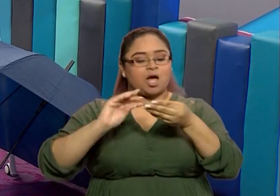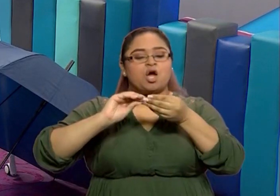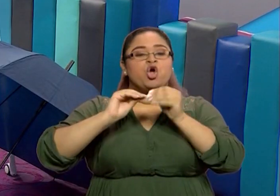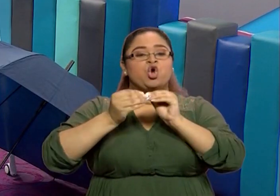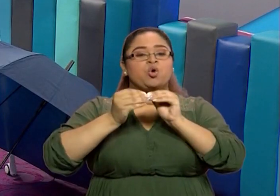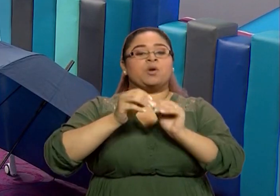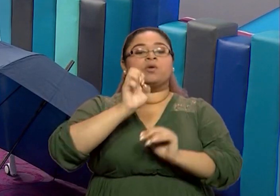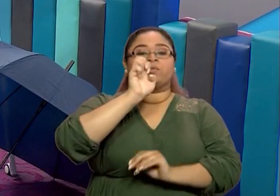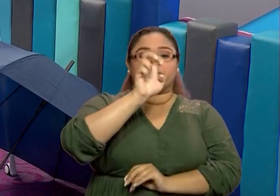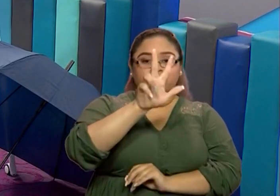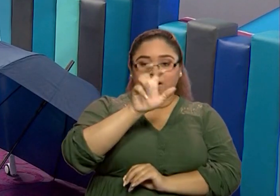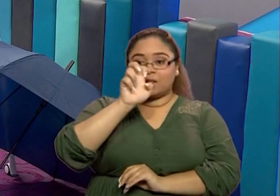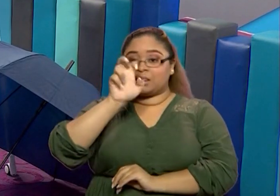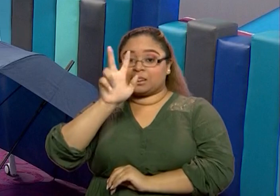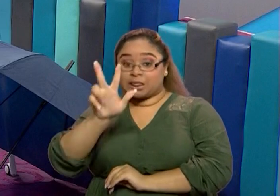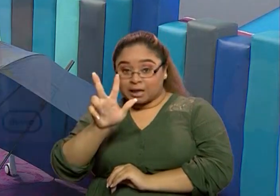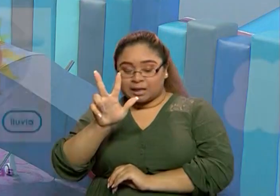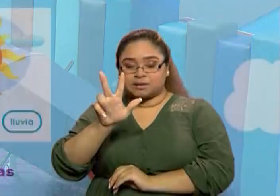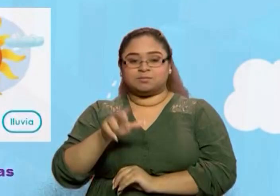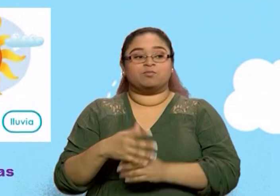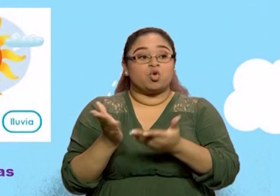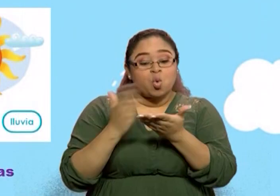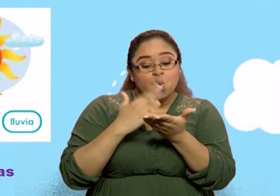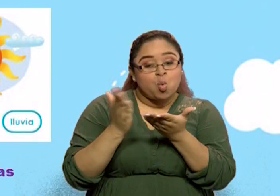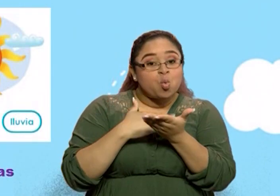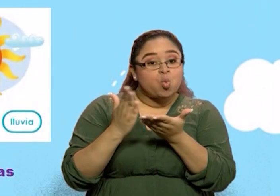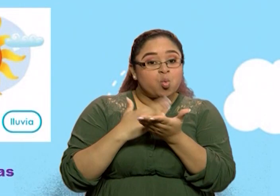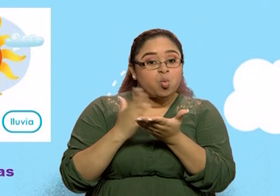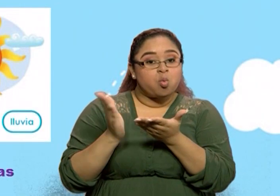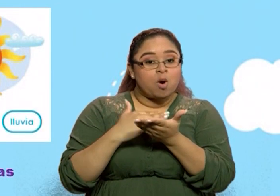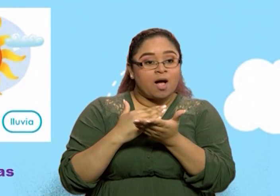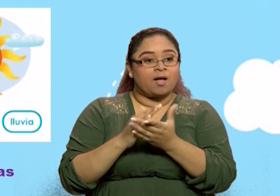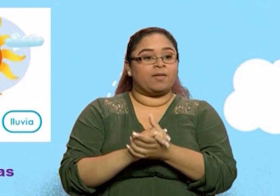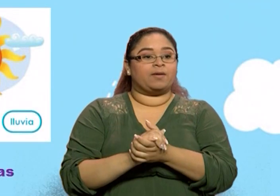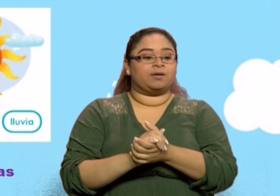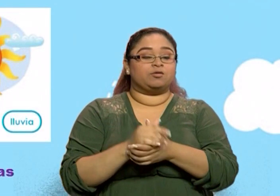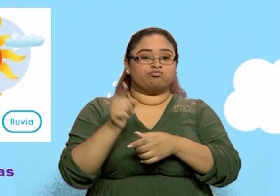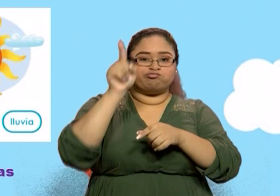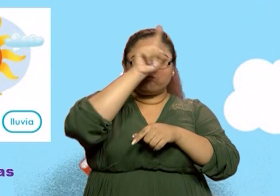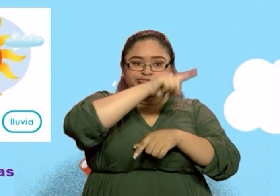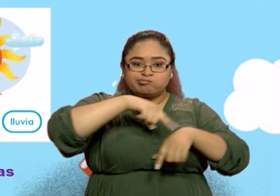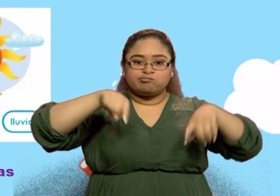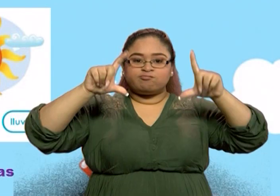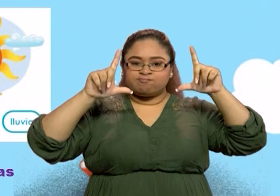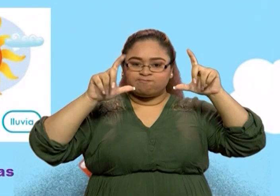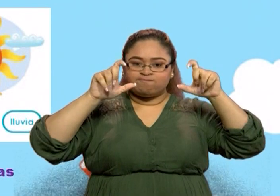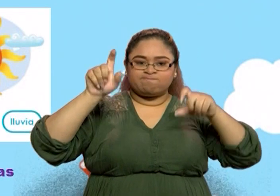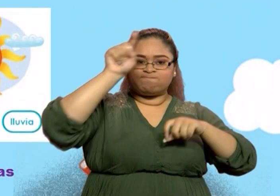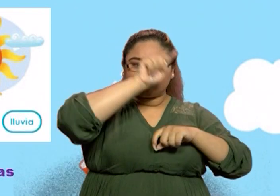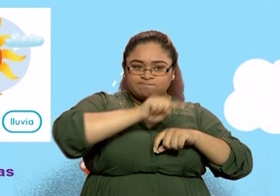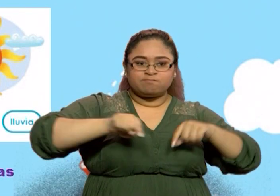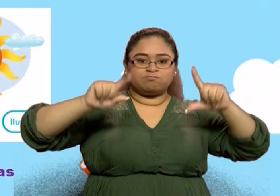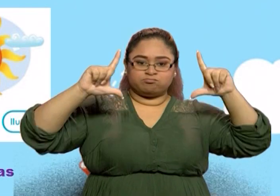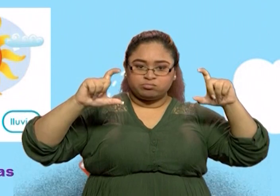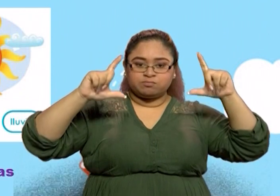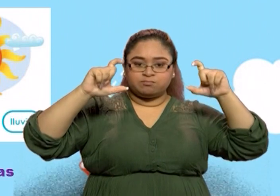33 de tu cuaderno de trabajo, y la dejo en pantalla para que le tomes captura,